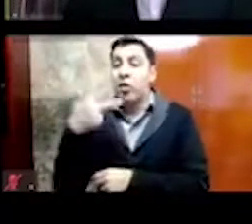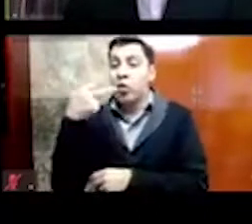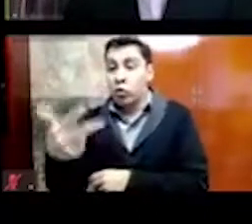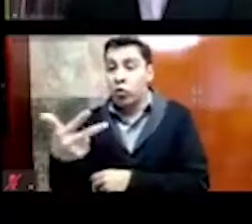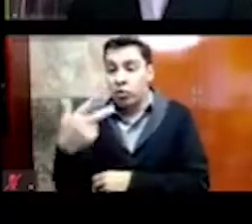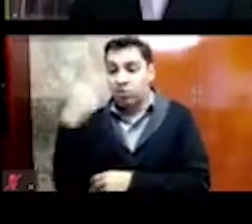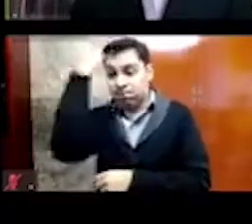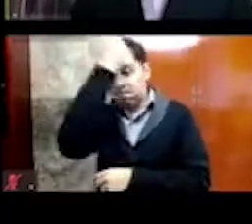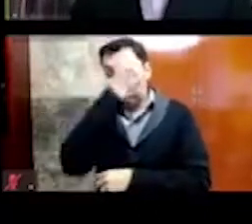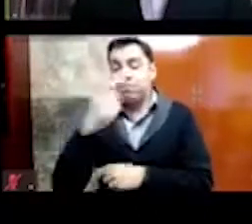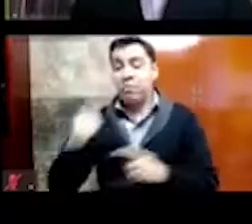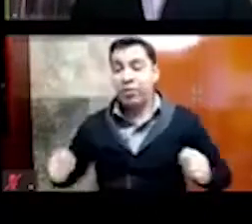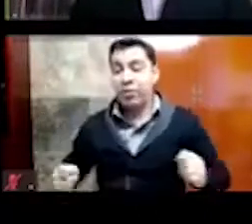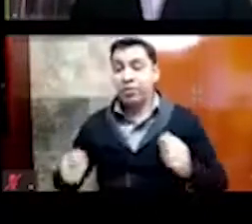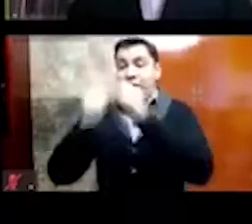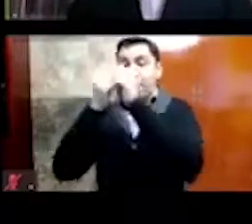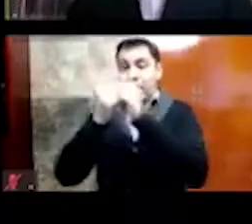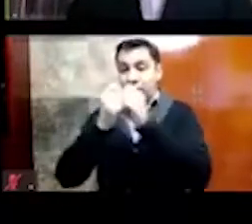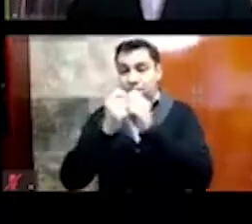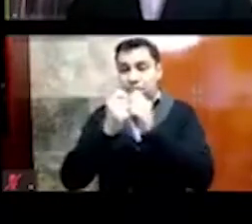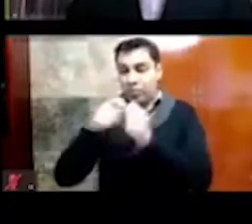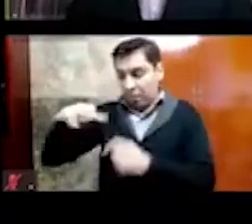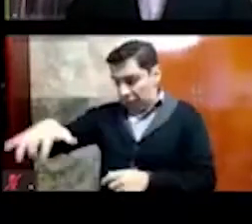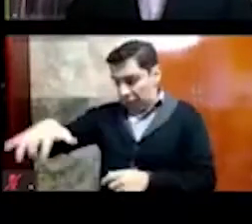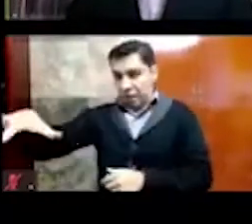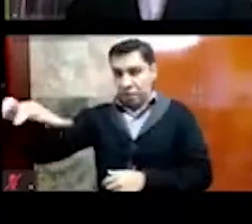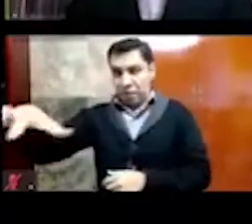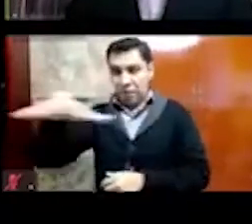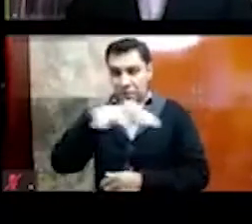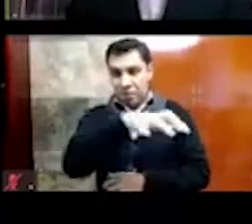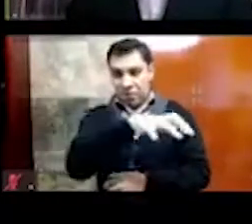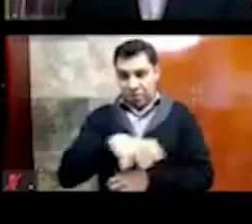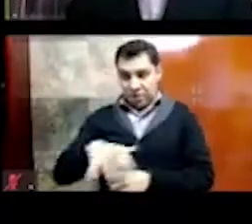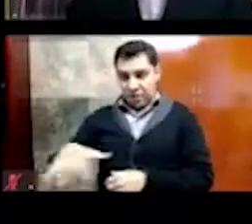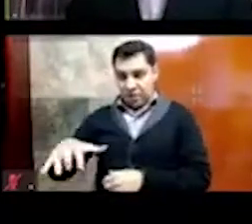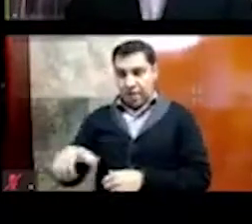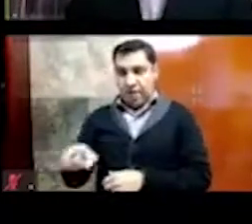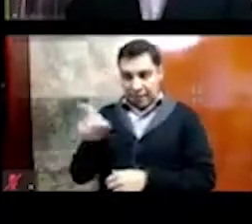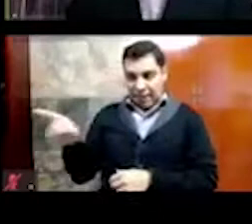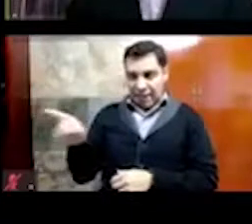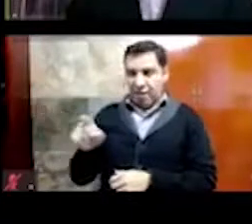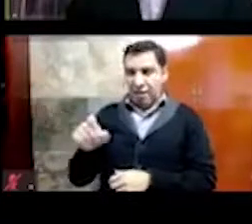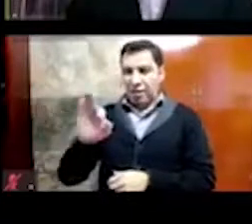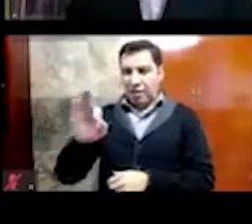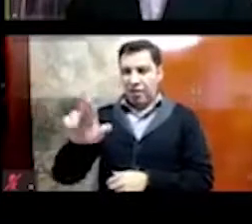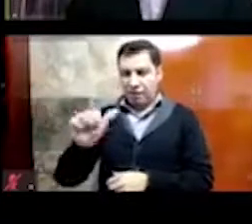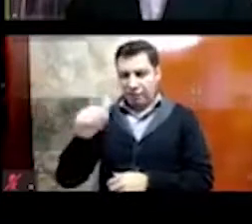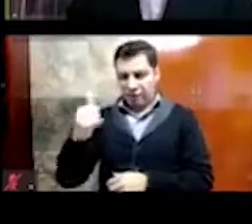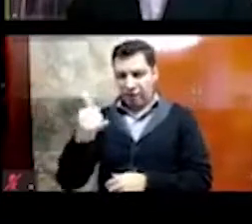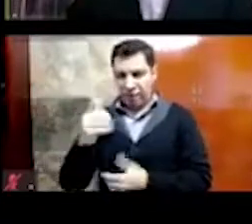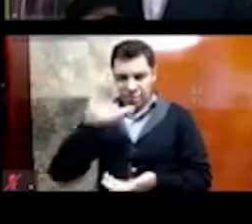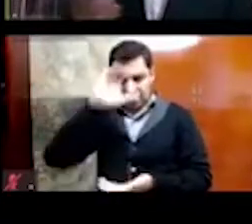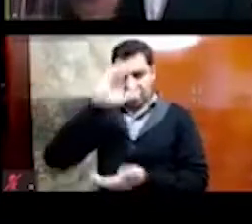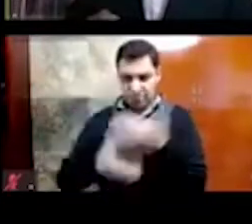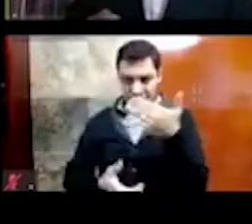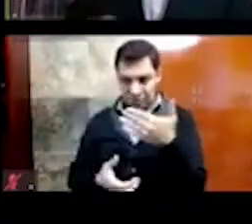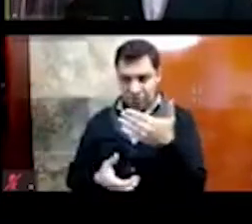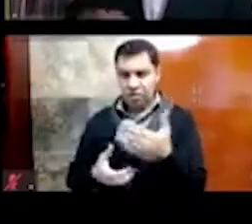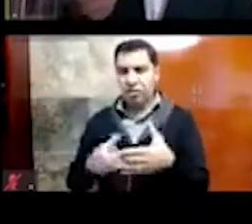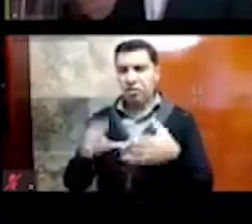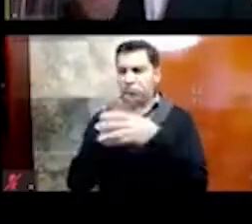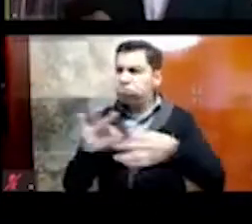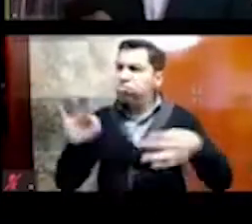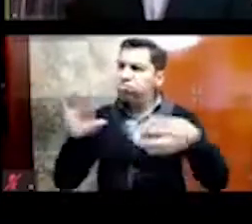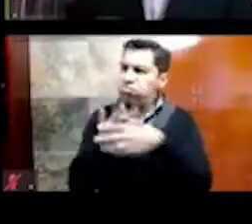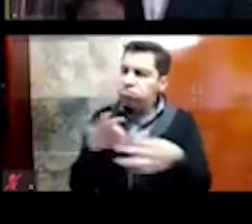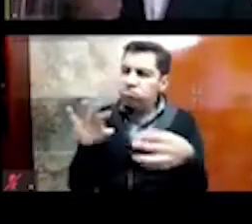quisiera comentarles que Sagún tenía mucha razón, todo lo que describe él, lo que mencionan,